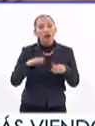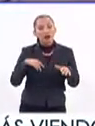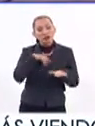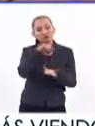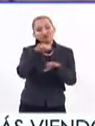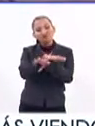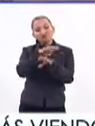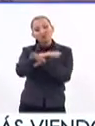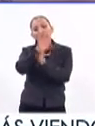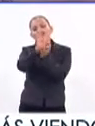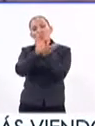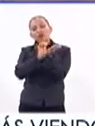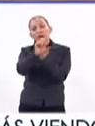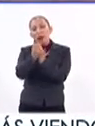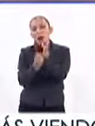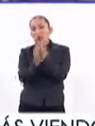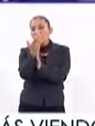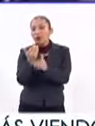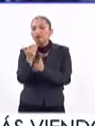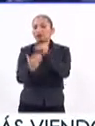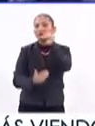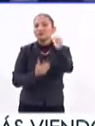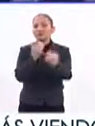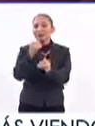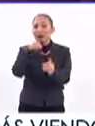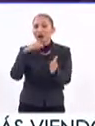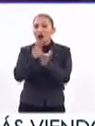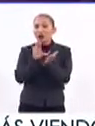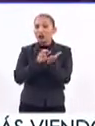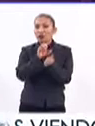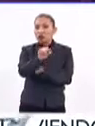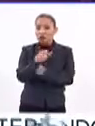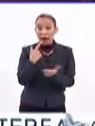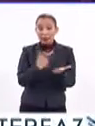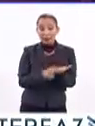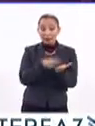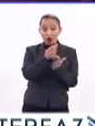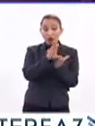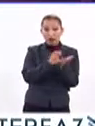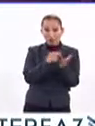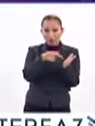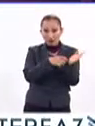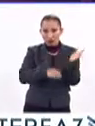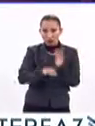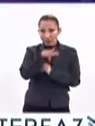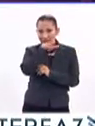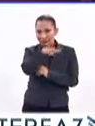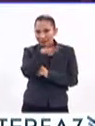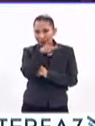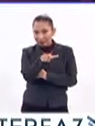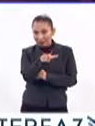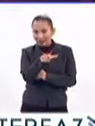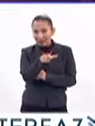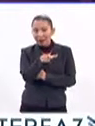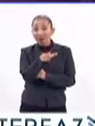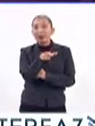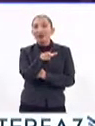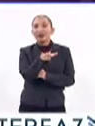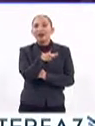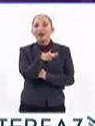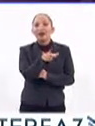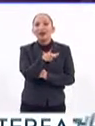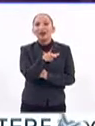reformas constitucionales para dar un nuevo brío a la Carta Magna. En la Constitución del 17 se